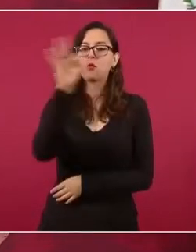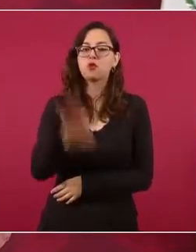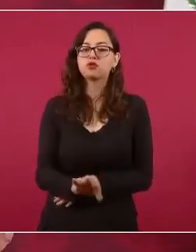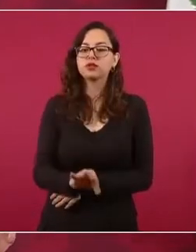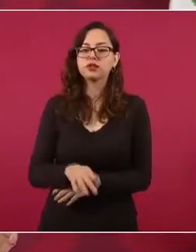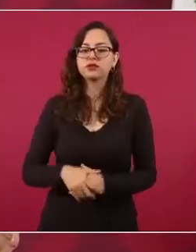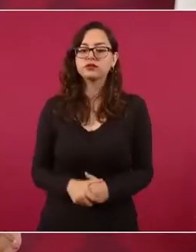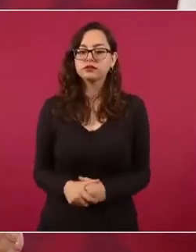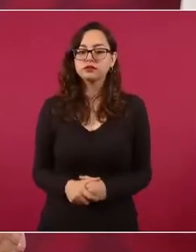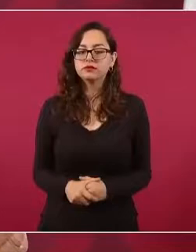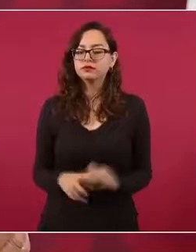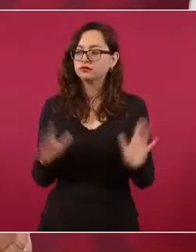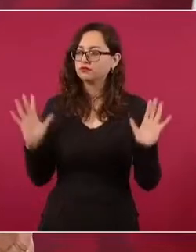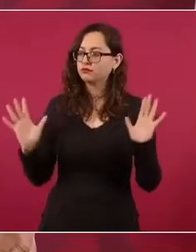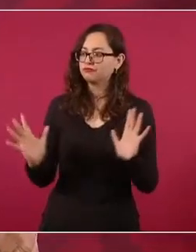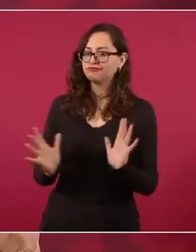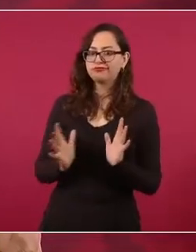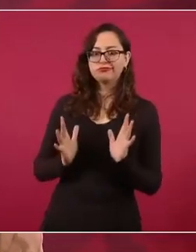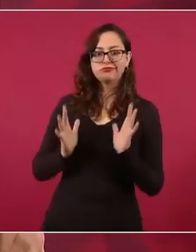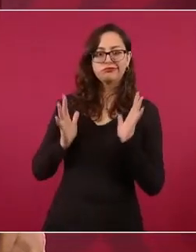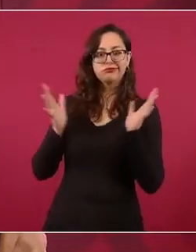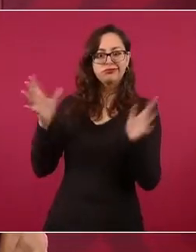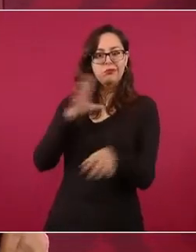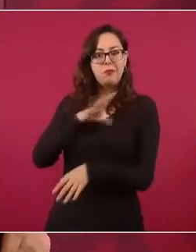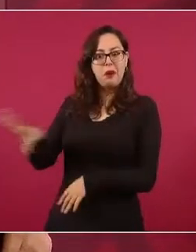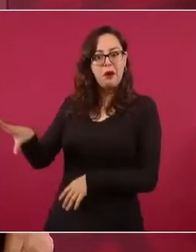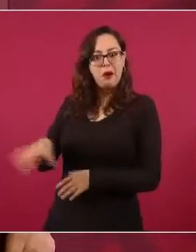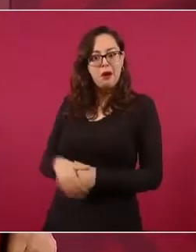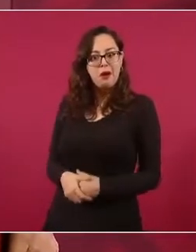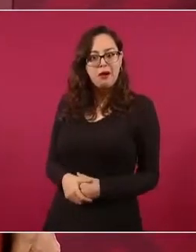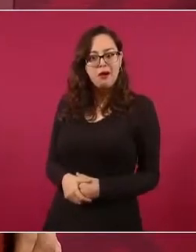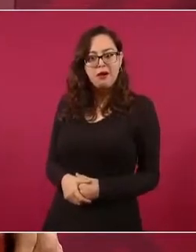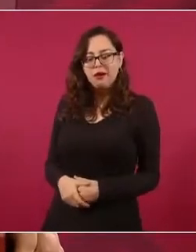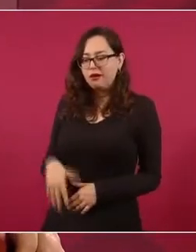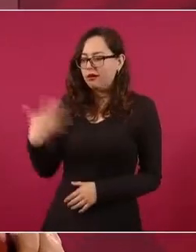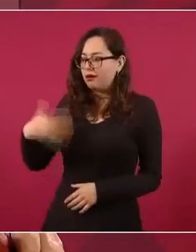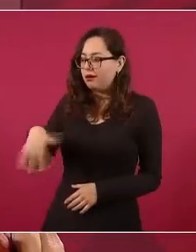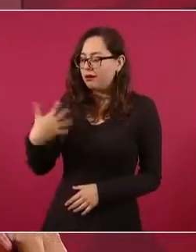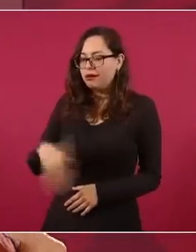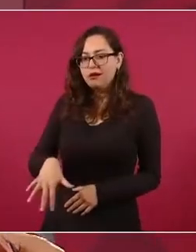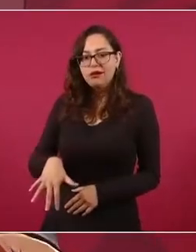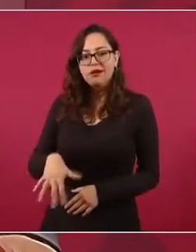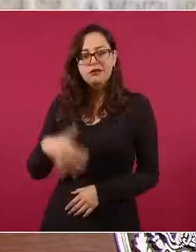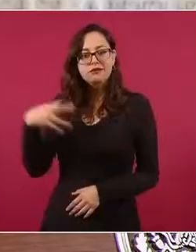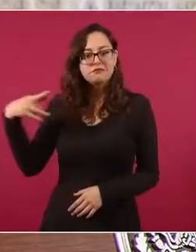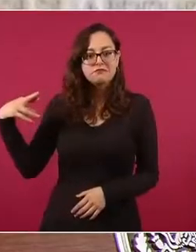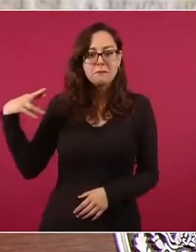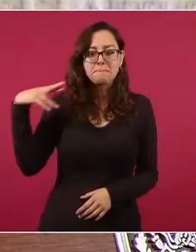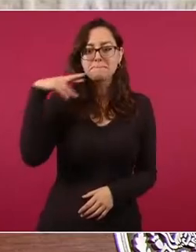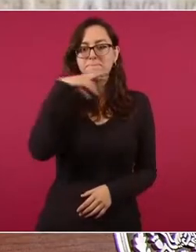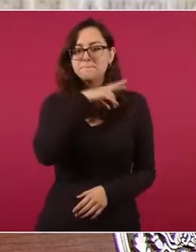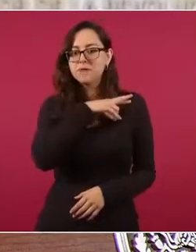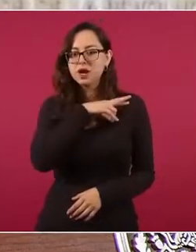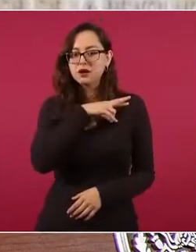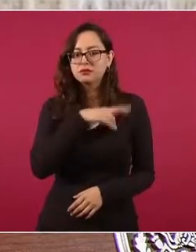de los votos contados